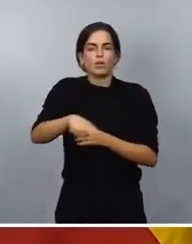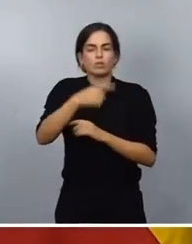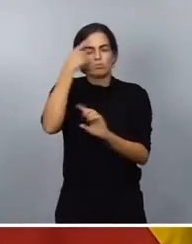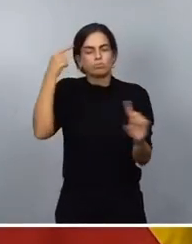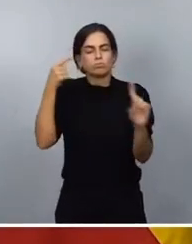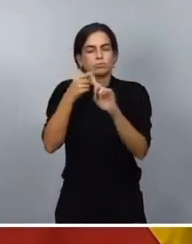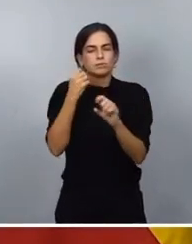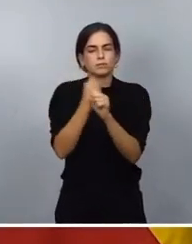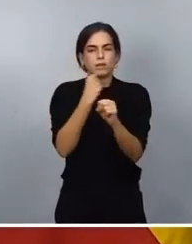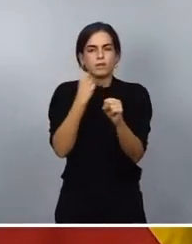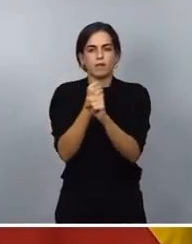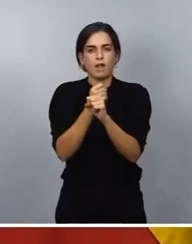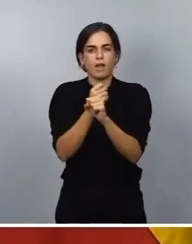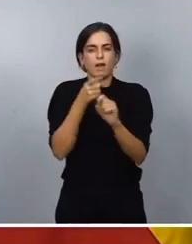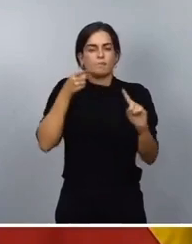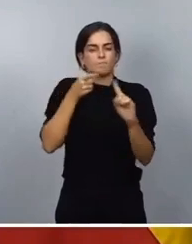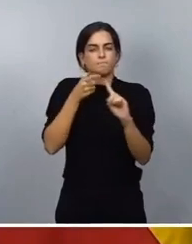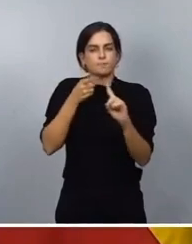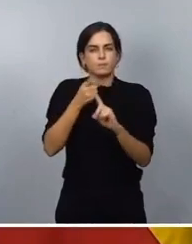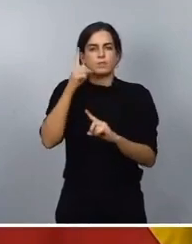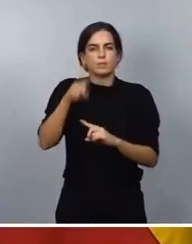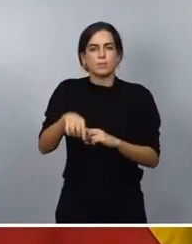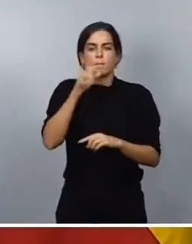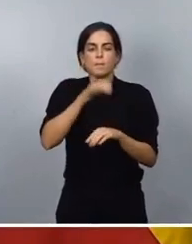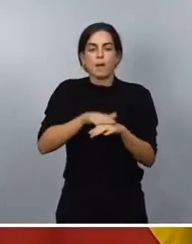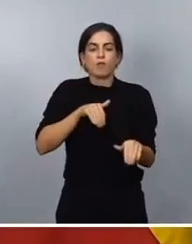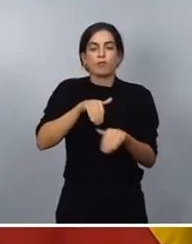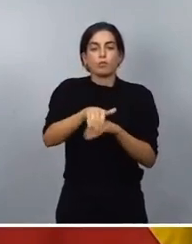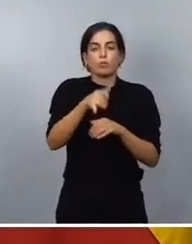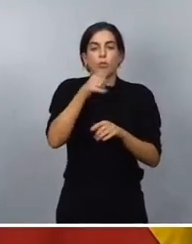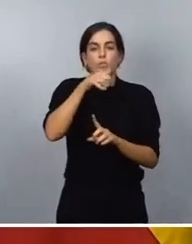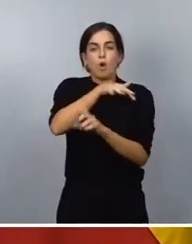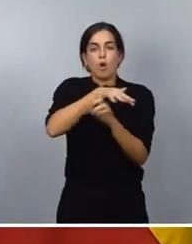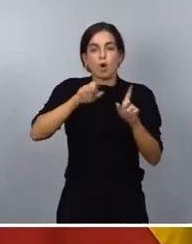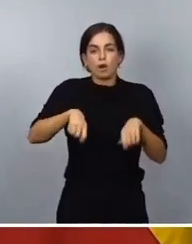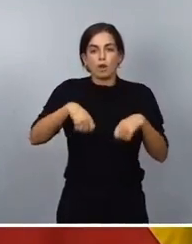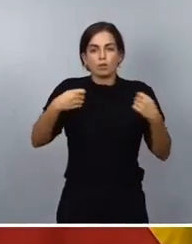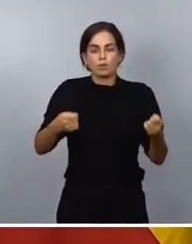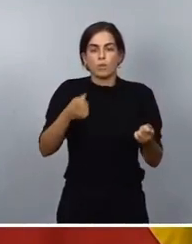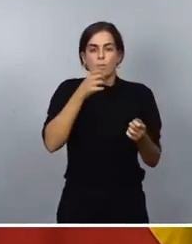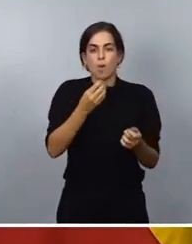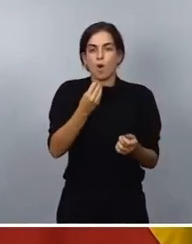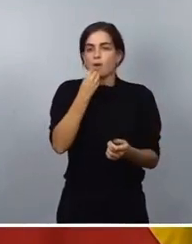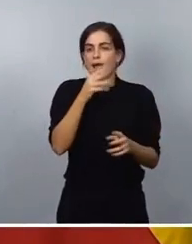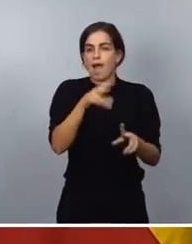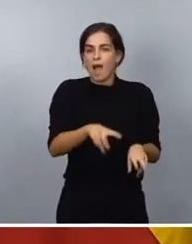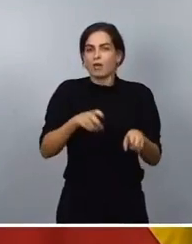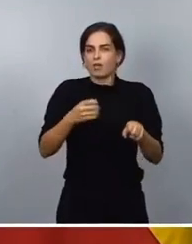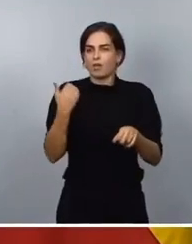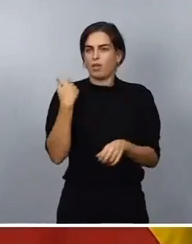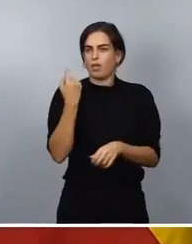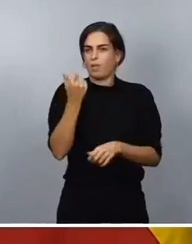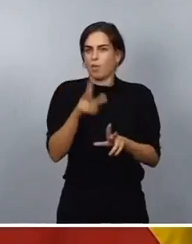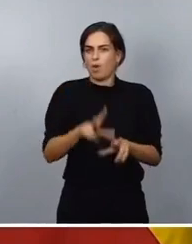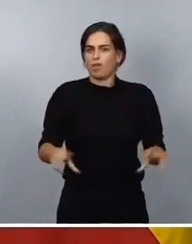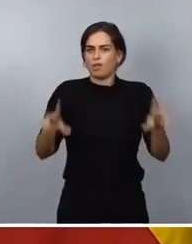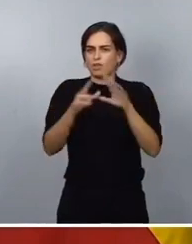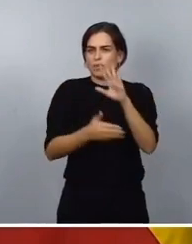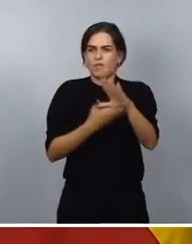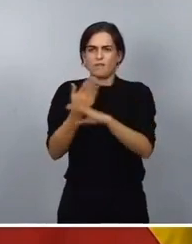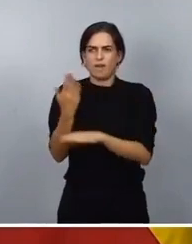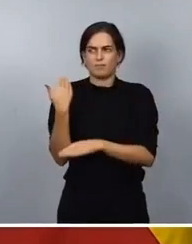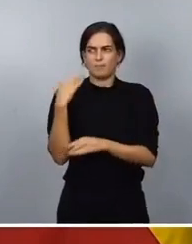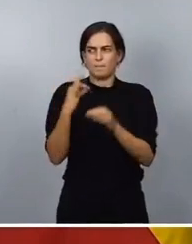de que el futuro de los sistemas agroalimentarios, se discutía hace poco en Naciones Unidas en el mes de septiembre, deben ser